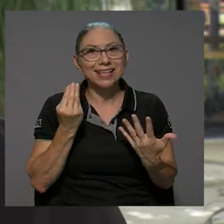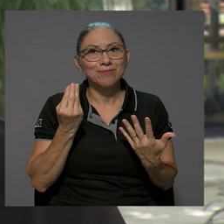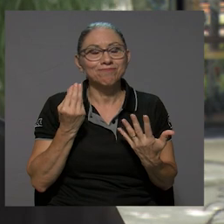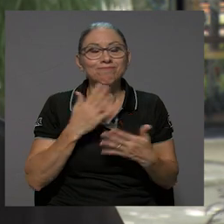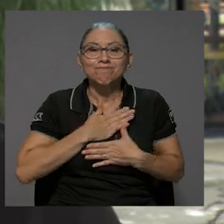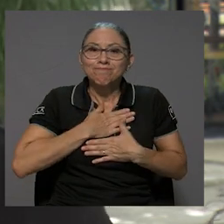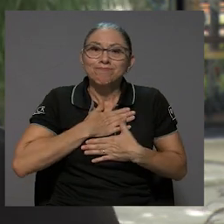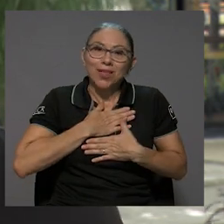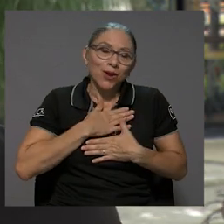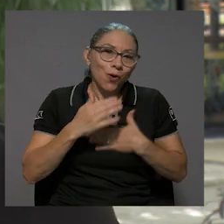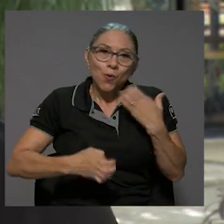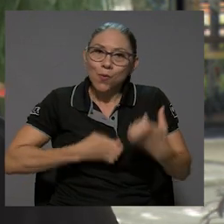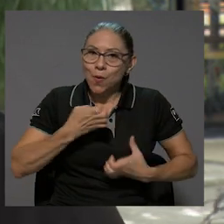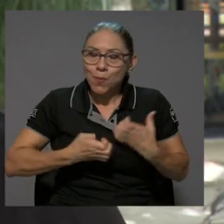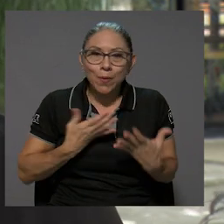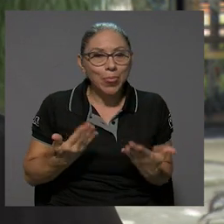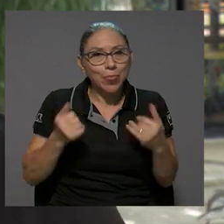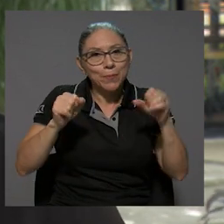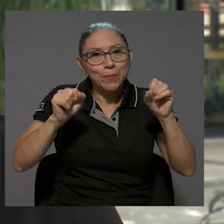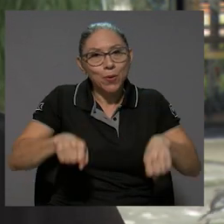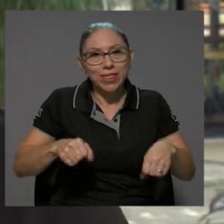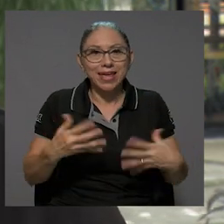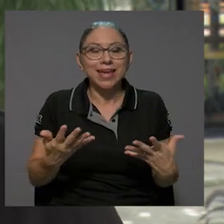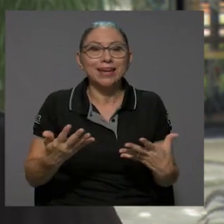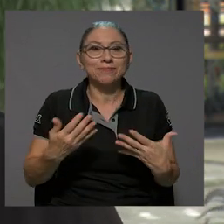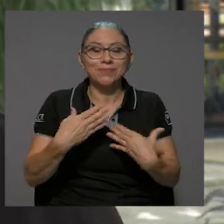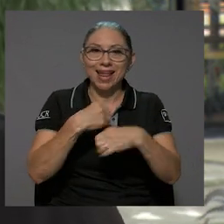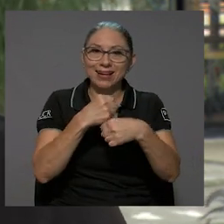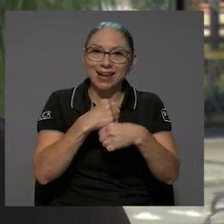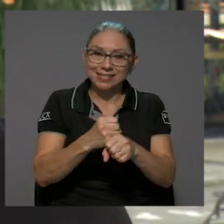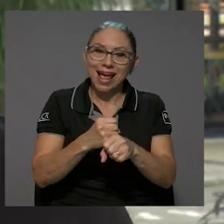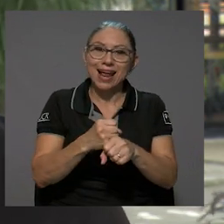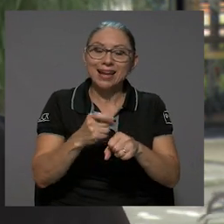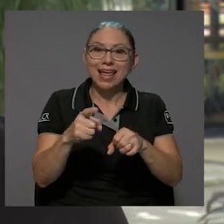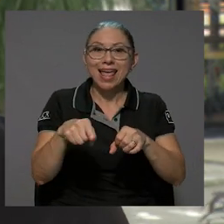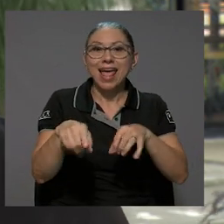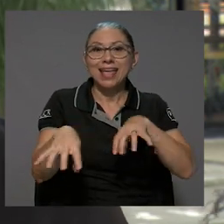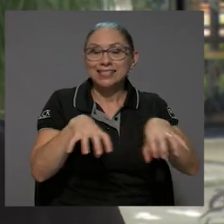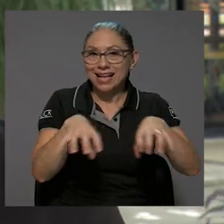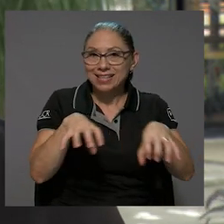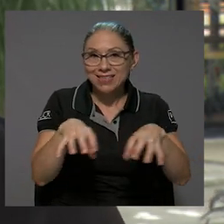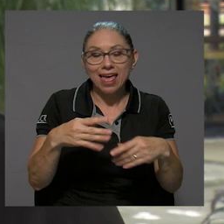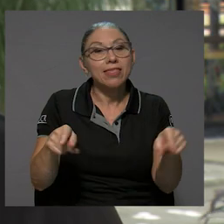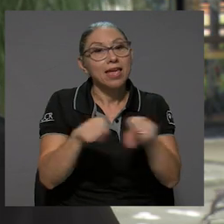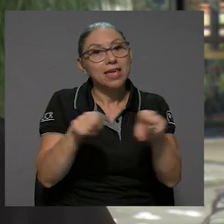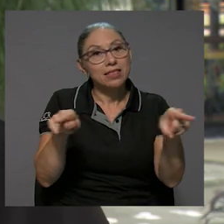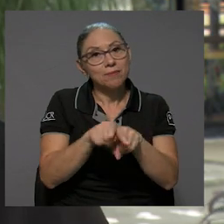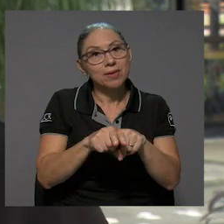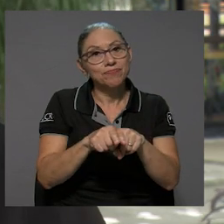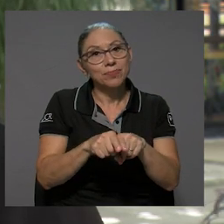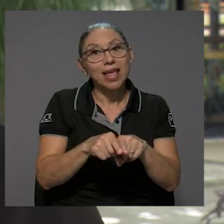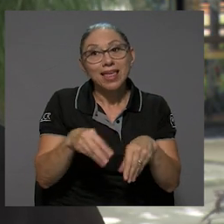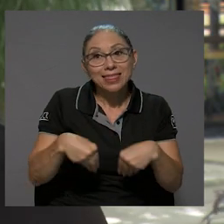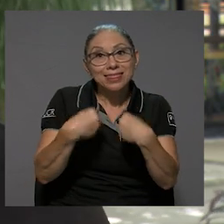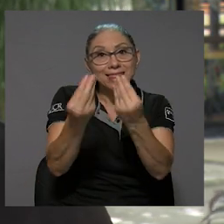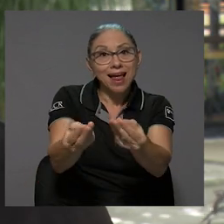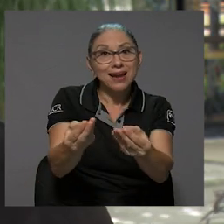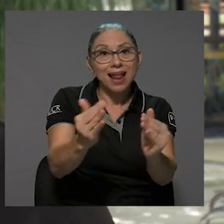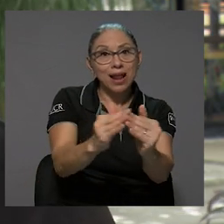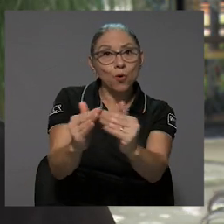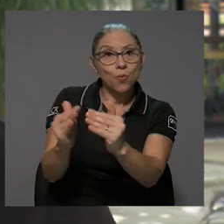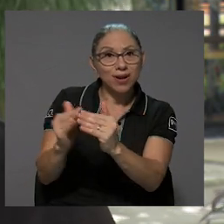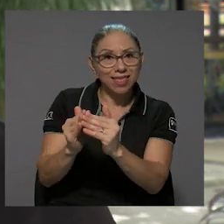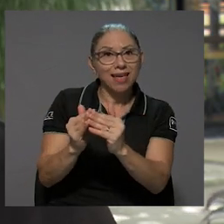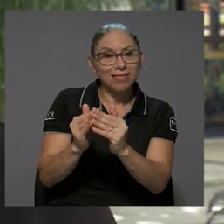yo digo, conmovedora el poder realizar esta actividad y de cierta manera de volver a la